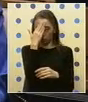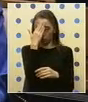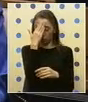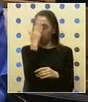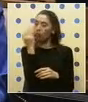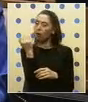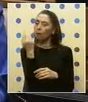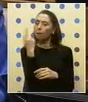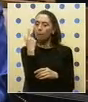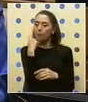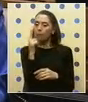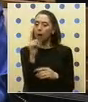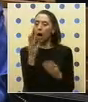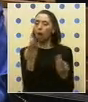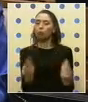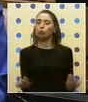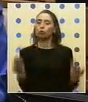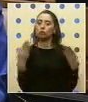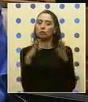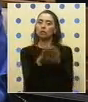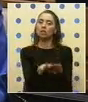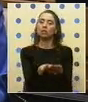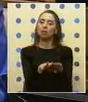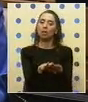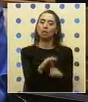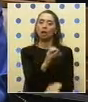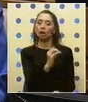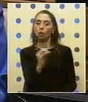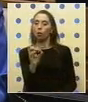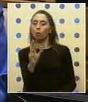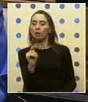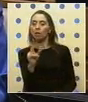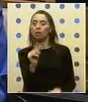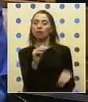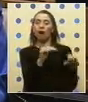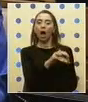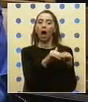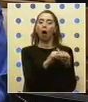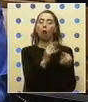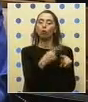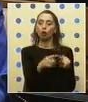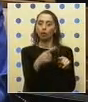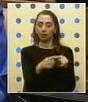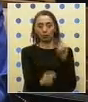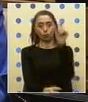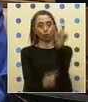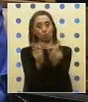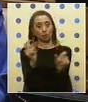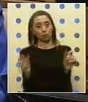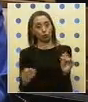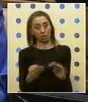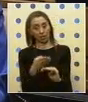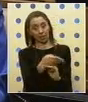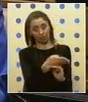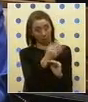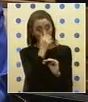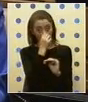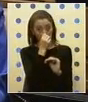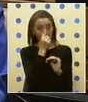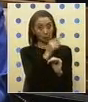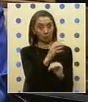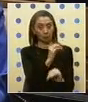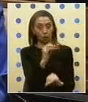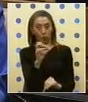en el camino a lo mejor de cerrarse como cooperativas de ahorro y crédito. Las personas que acuden a estas cooperativas